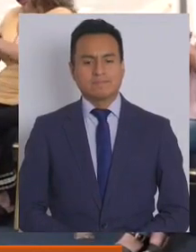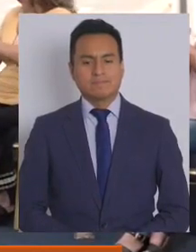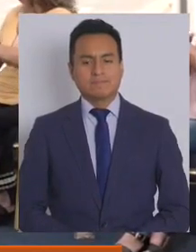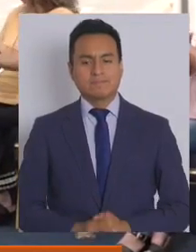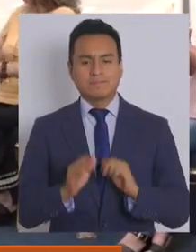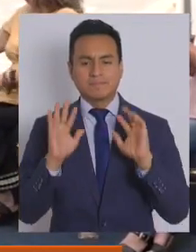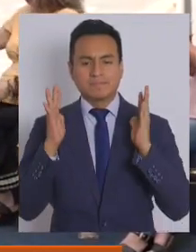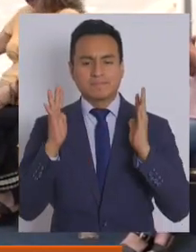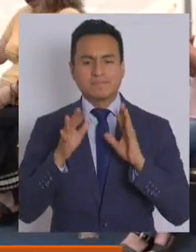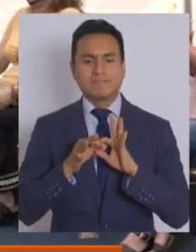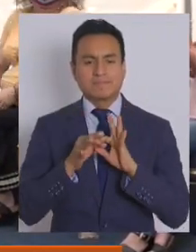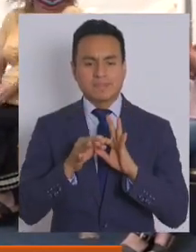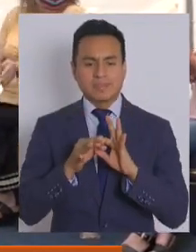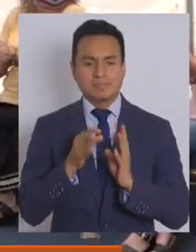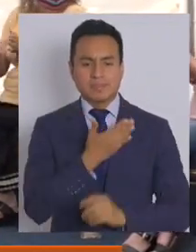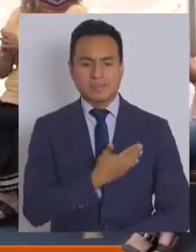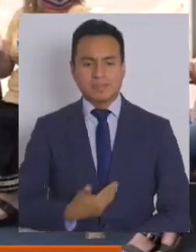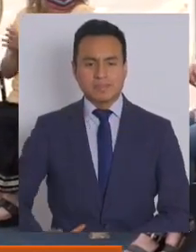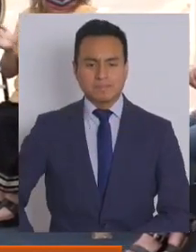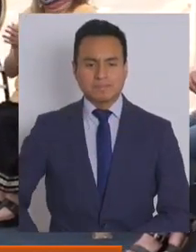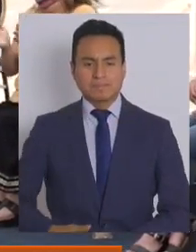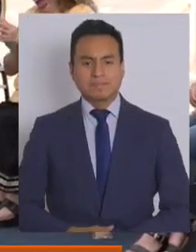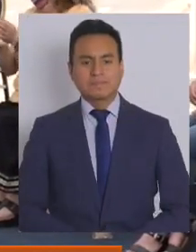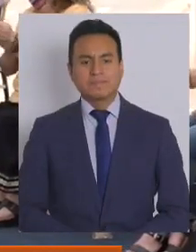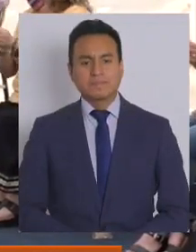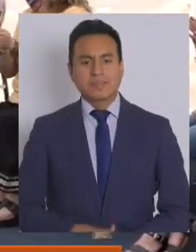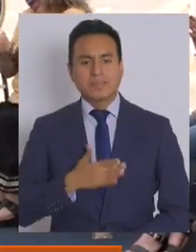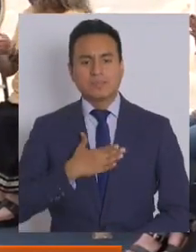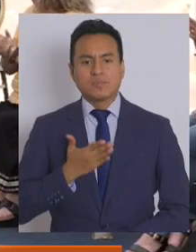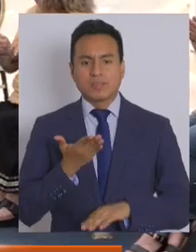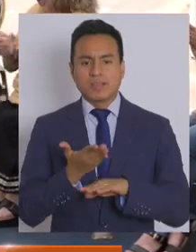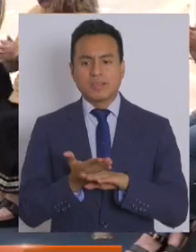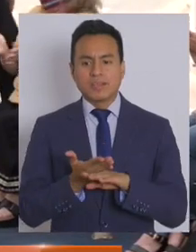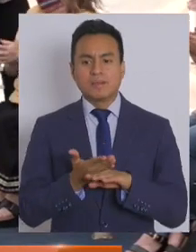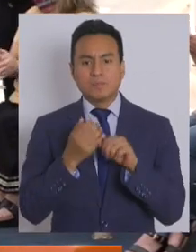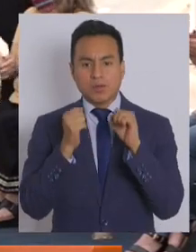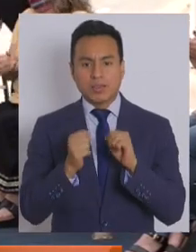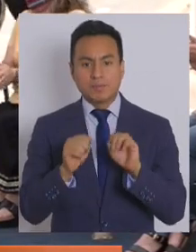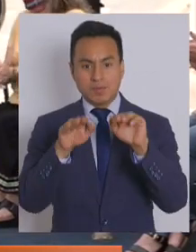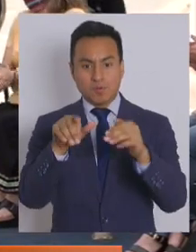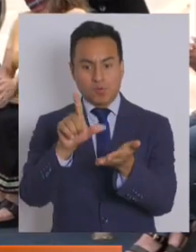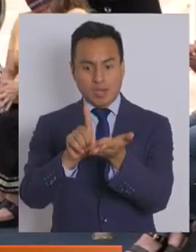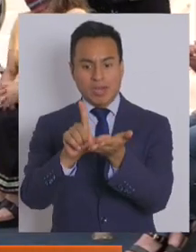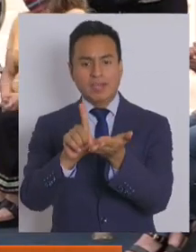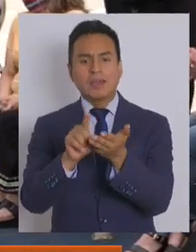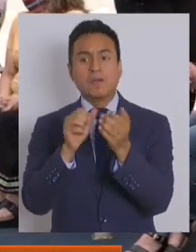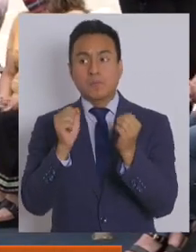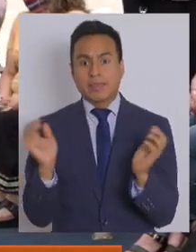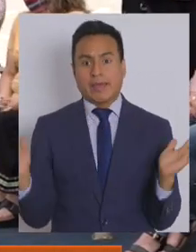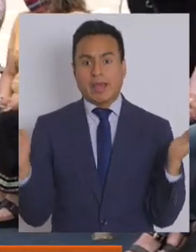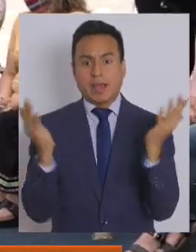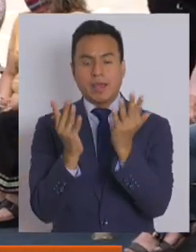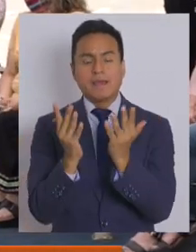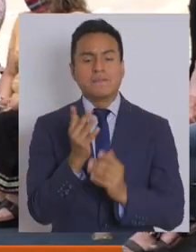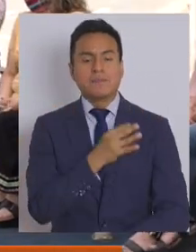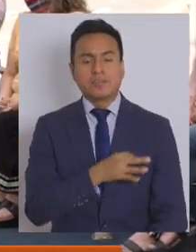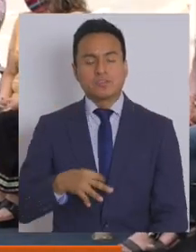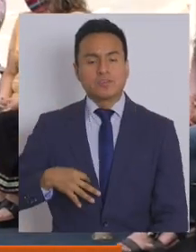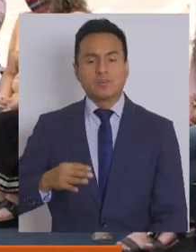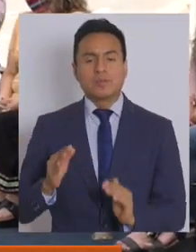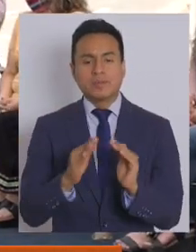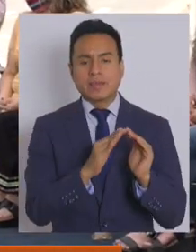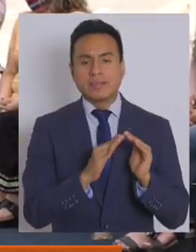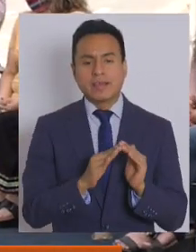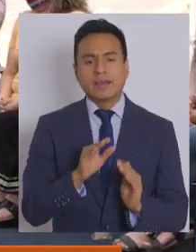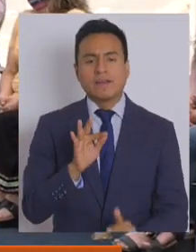Muchas gracias, Presidente. Queremos solicitarle, después de mantenerse en el escenario e invitar a acompañarlo al Ministro de Vivienda y Urbanismo, Felipe